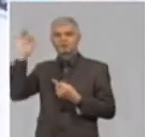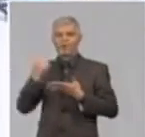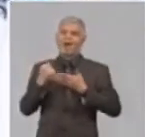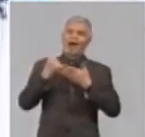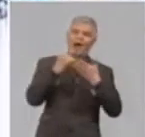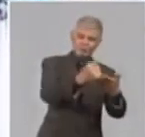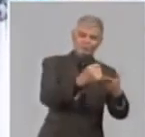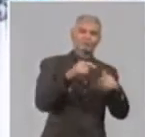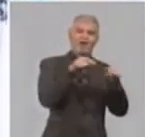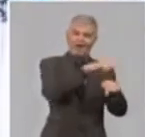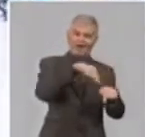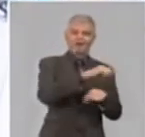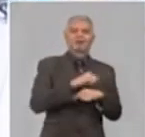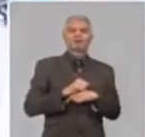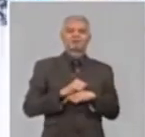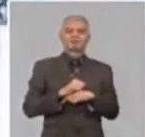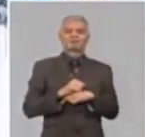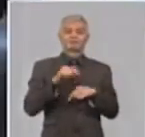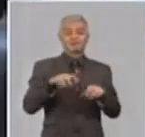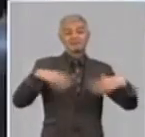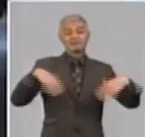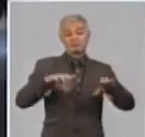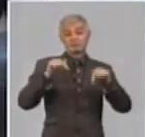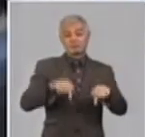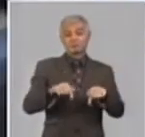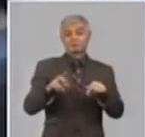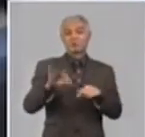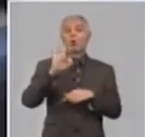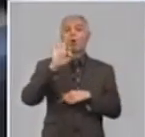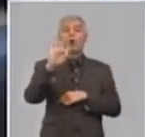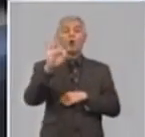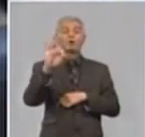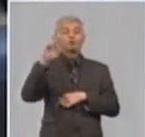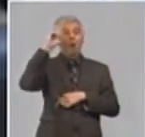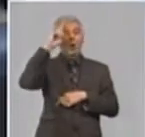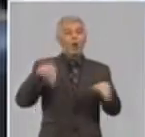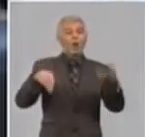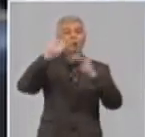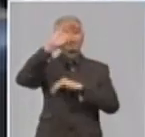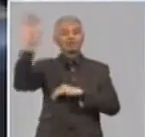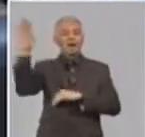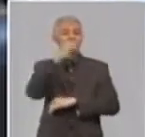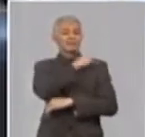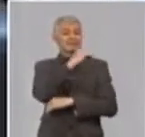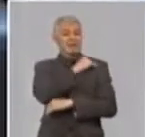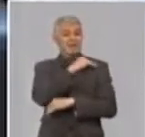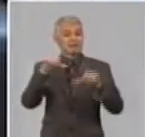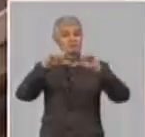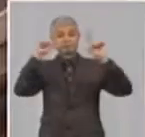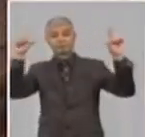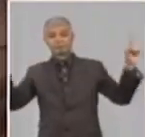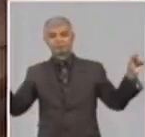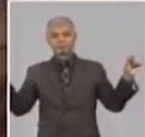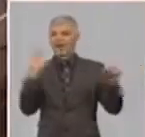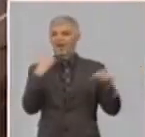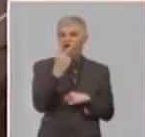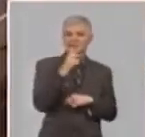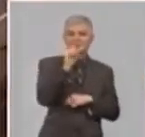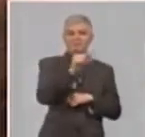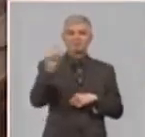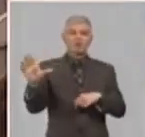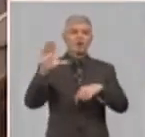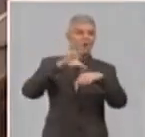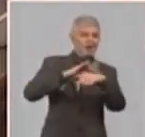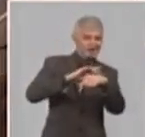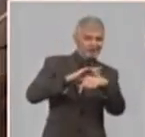viviendo, en la situación actual de trabajo. Ocho hospitales militares en toda Cuba se encargan de atender a pacientes positivos al nuevo coronavirus.